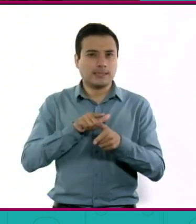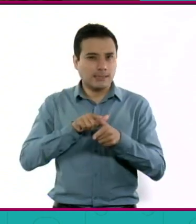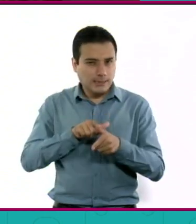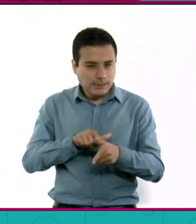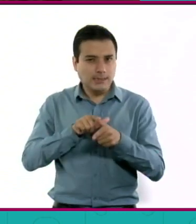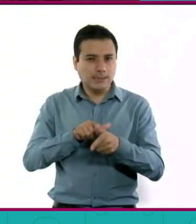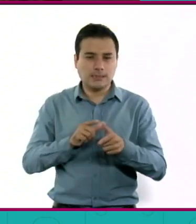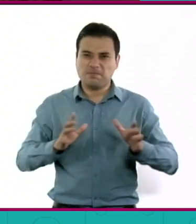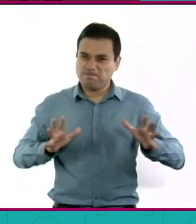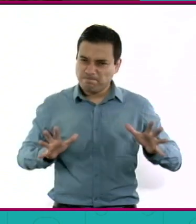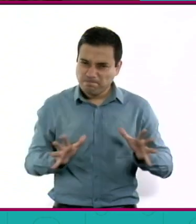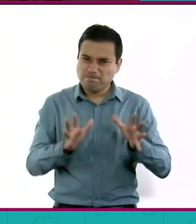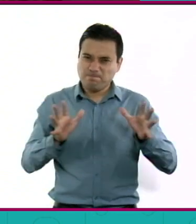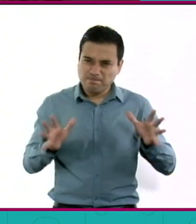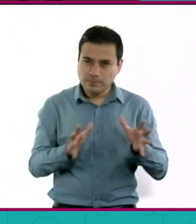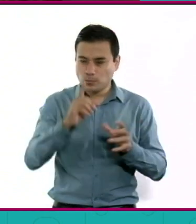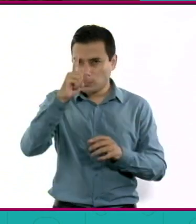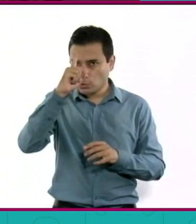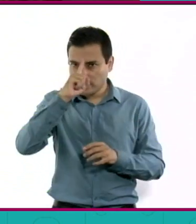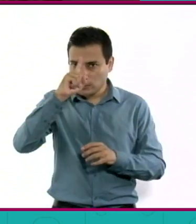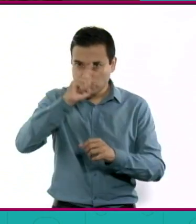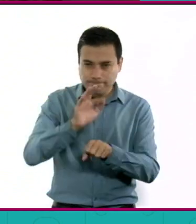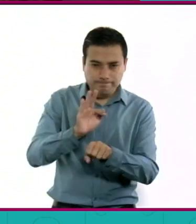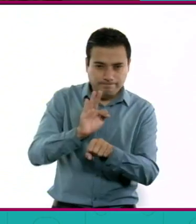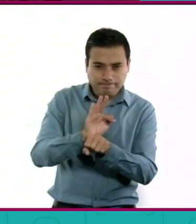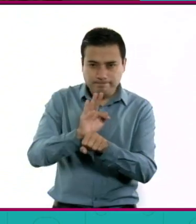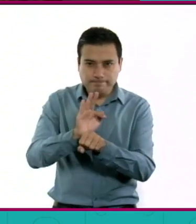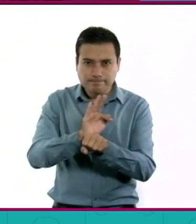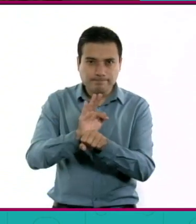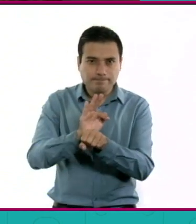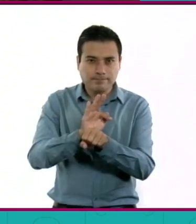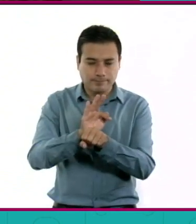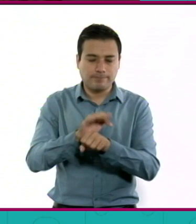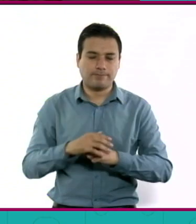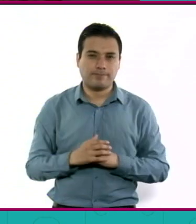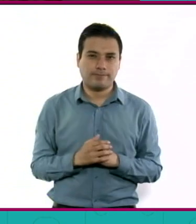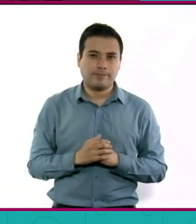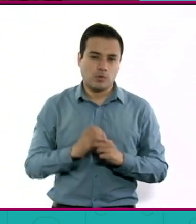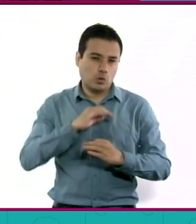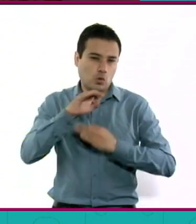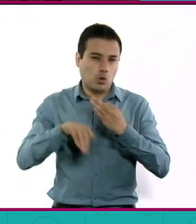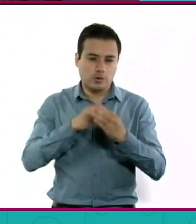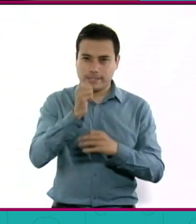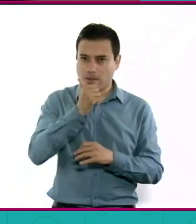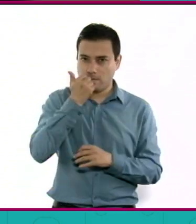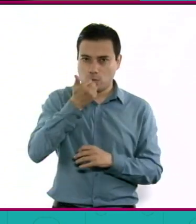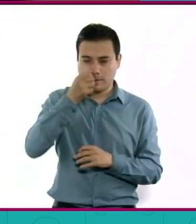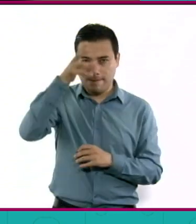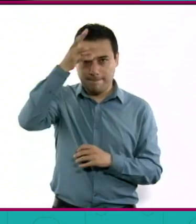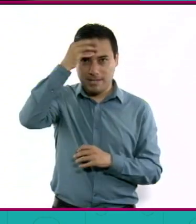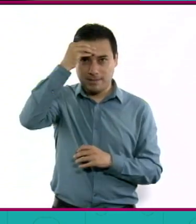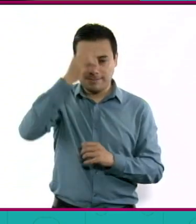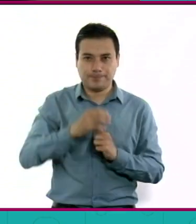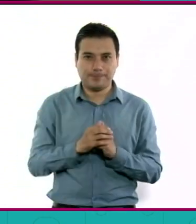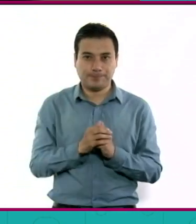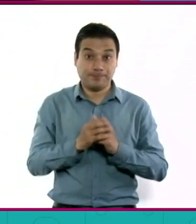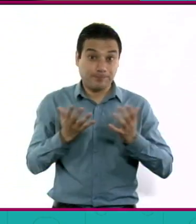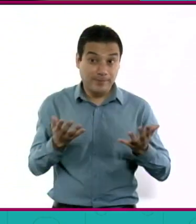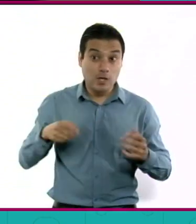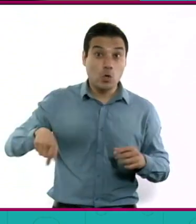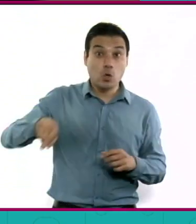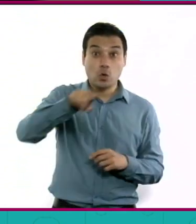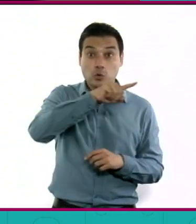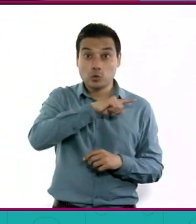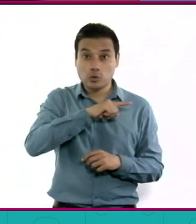Para que tengan este tipo de opciones todos los alumnos. el que nosotros aprendamos a